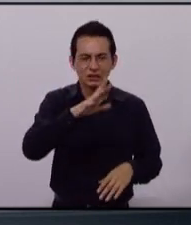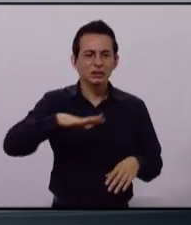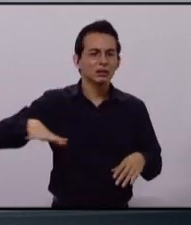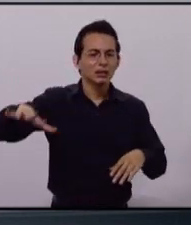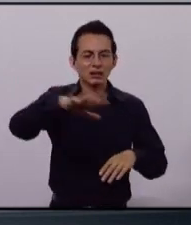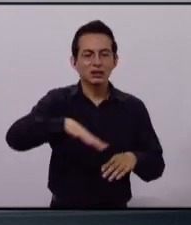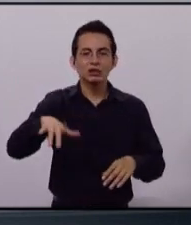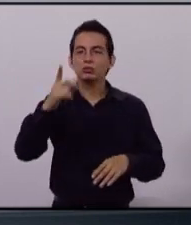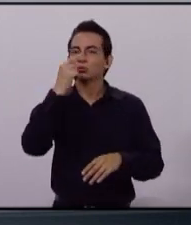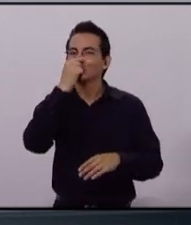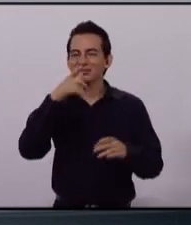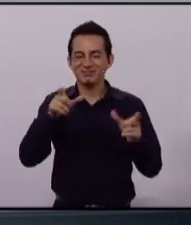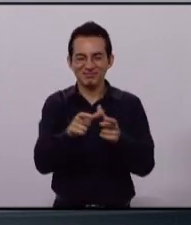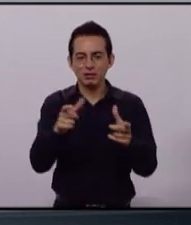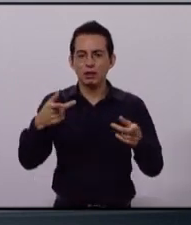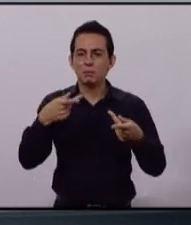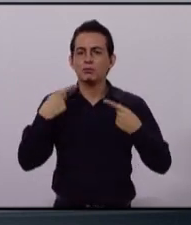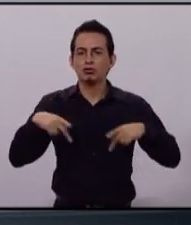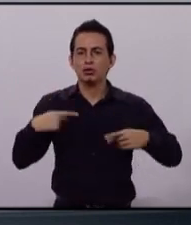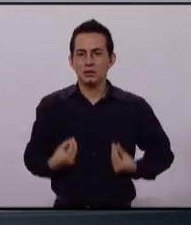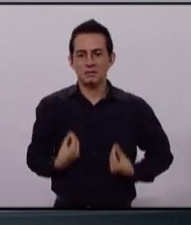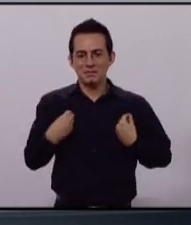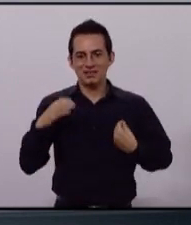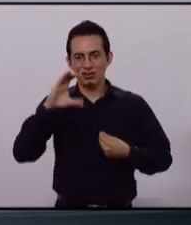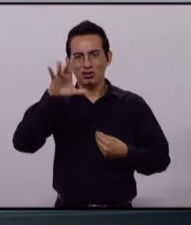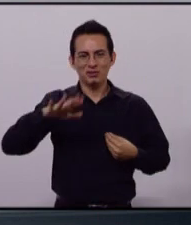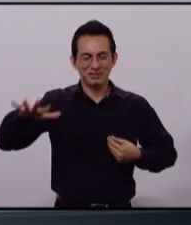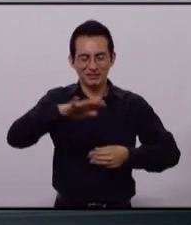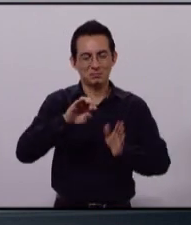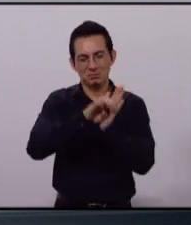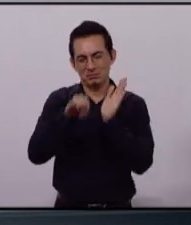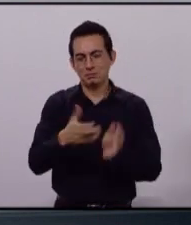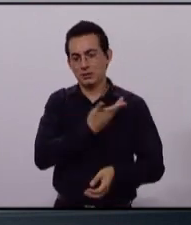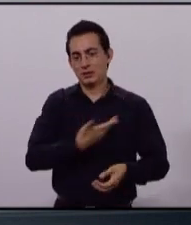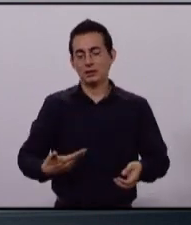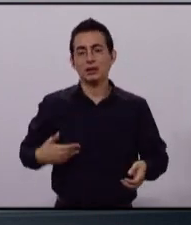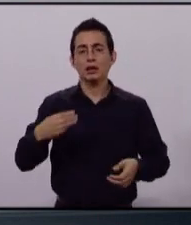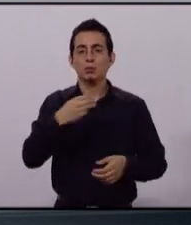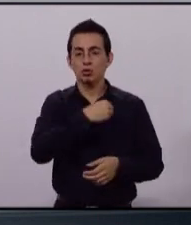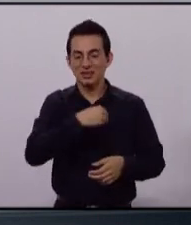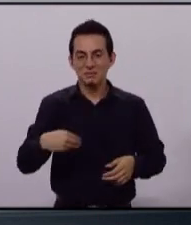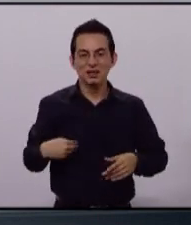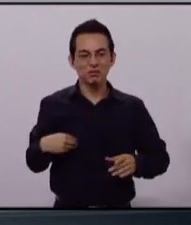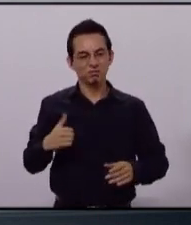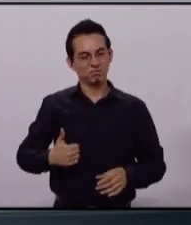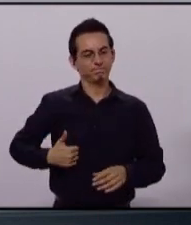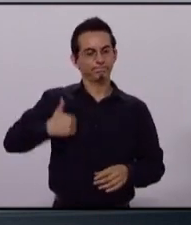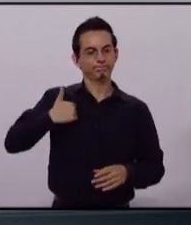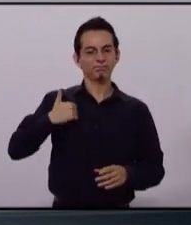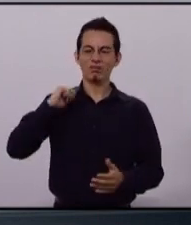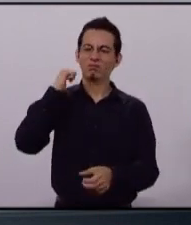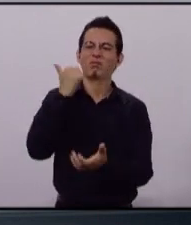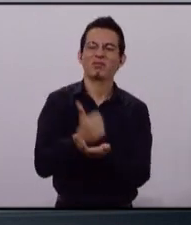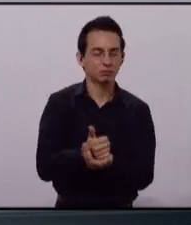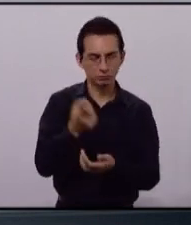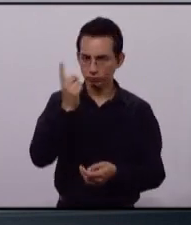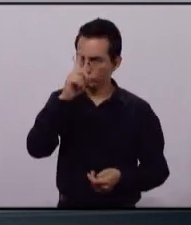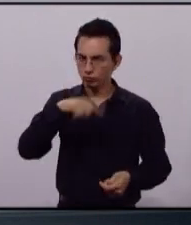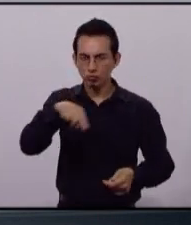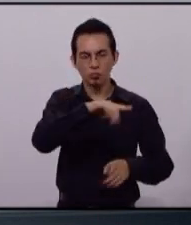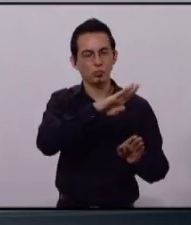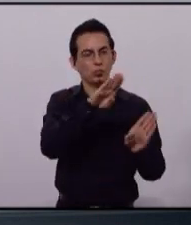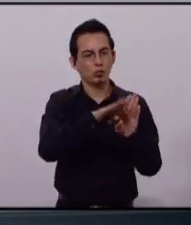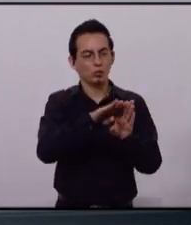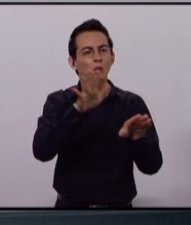Ciudadano de Seguridad Pública, en el cual el presidente municipal no lo presida, ni el secretario de Seguridad Pública